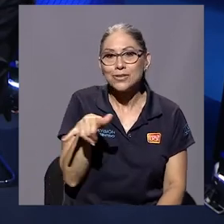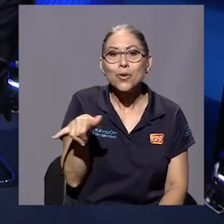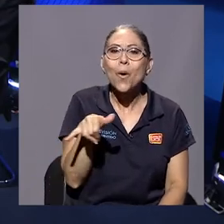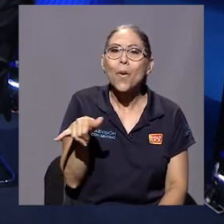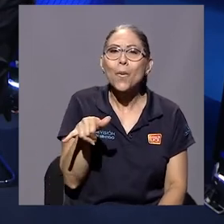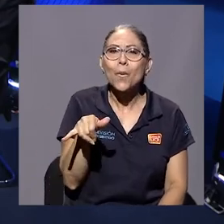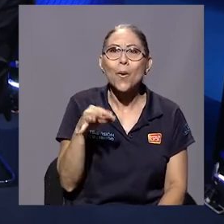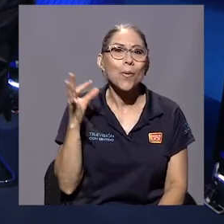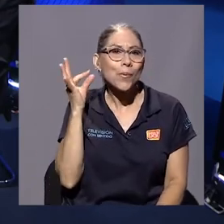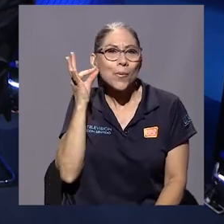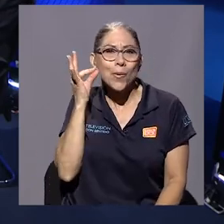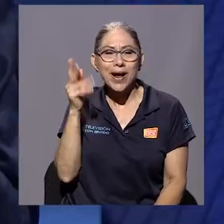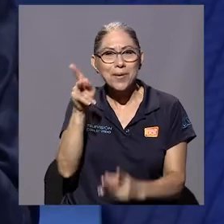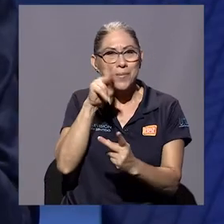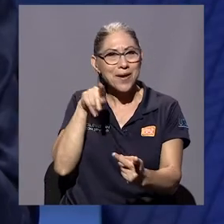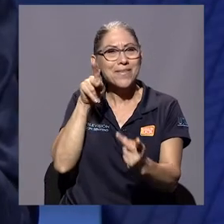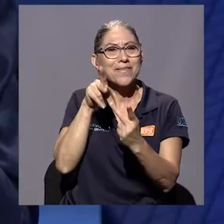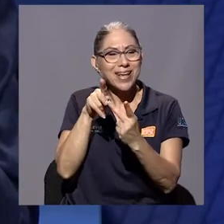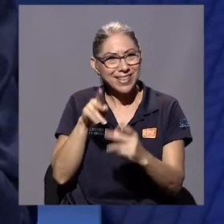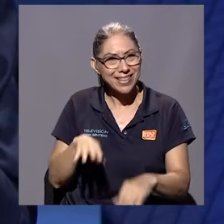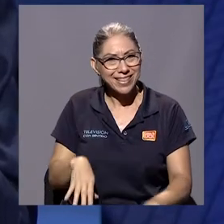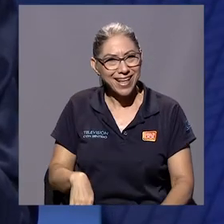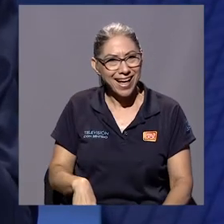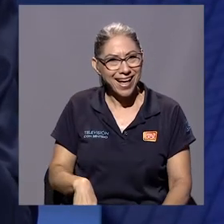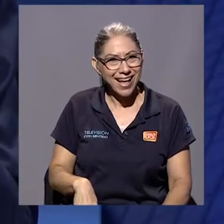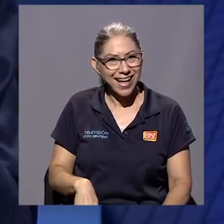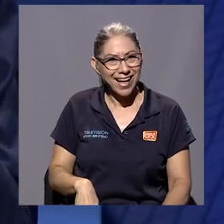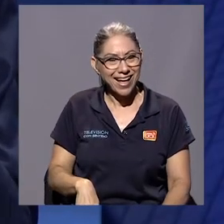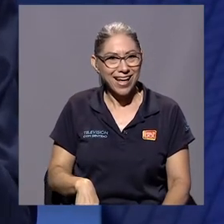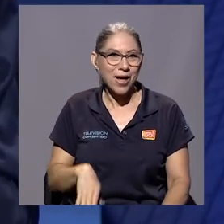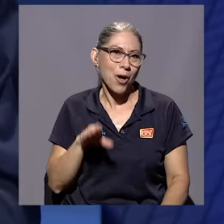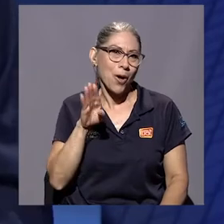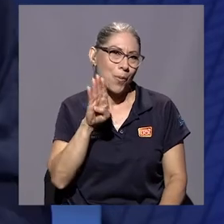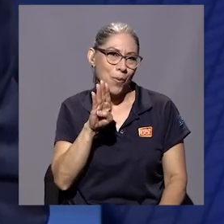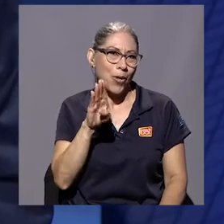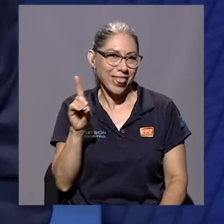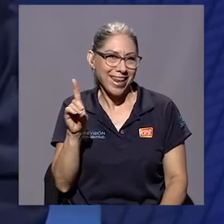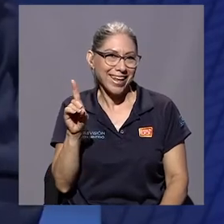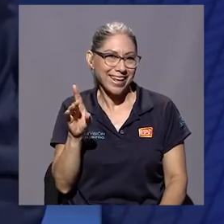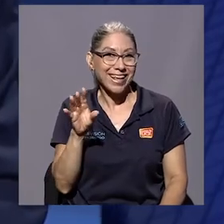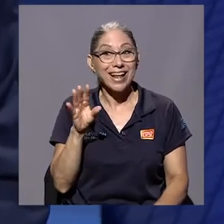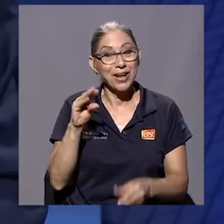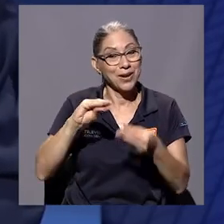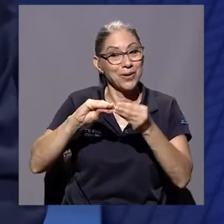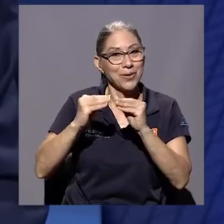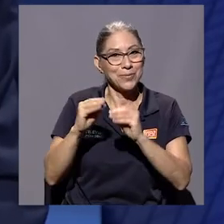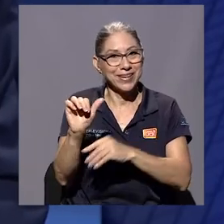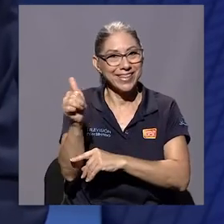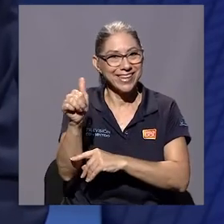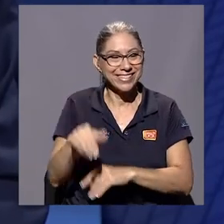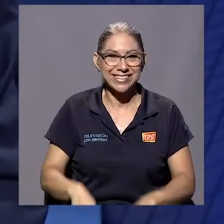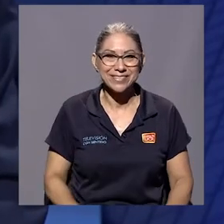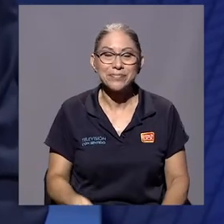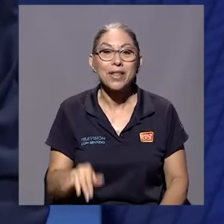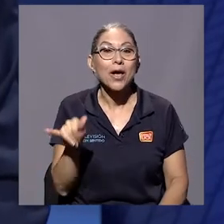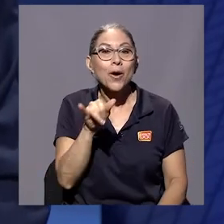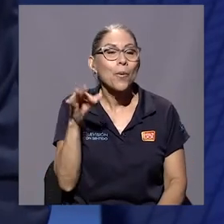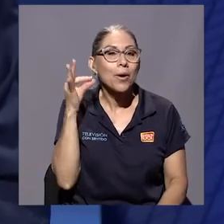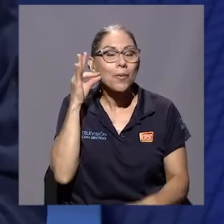Es como la mujer perfecta, oh, Derek, 10, la mujer perfecta. Bueno, entonces